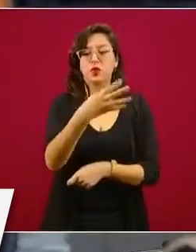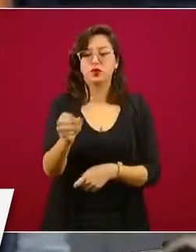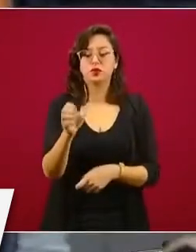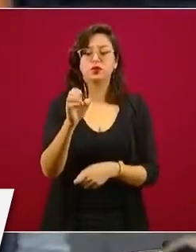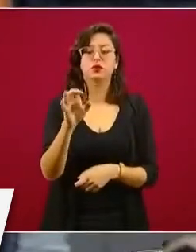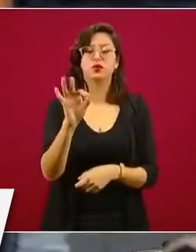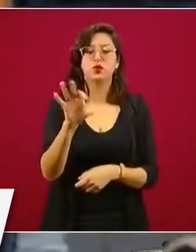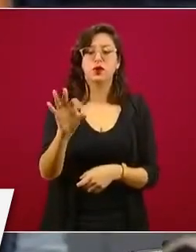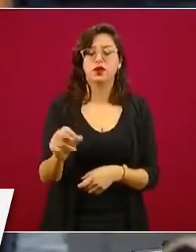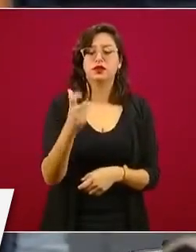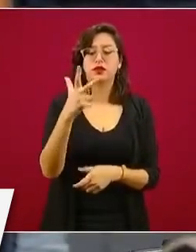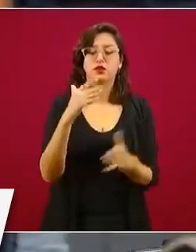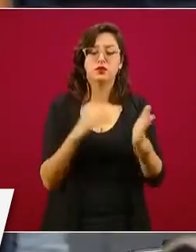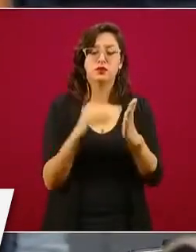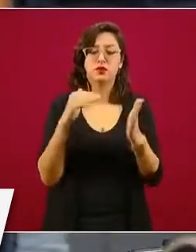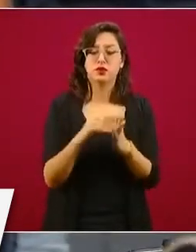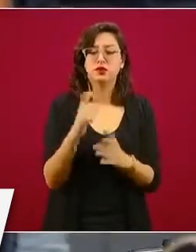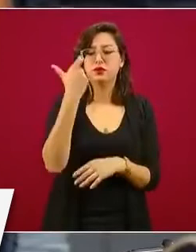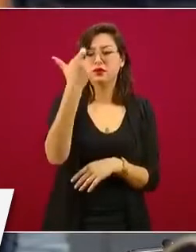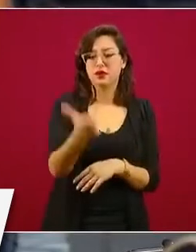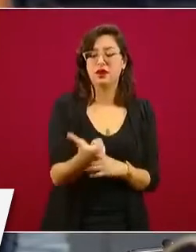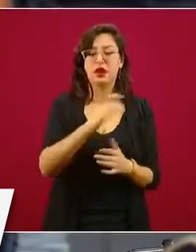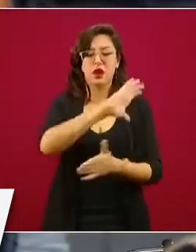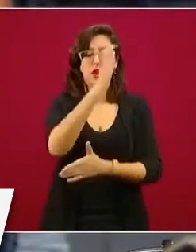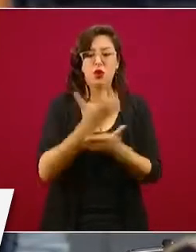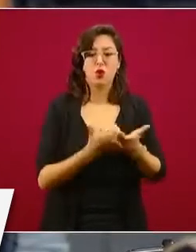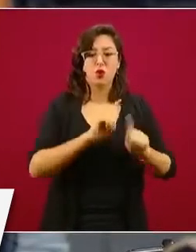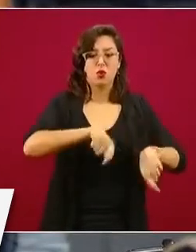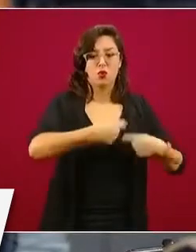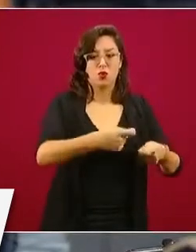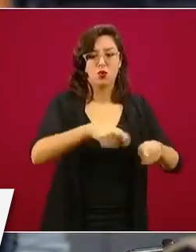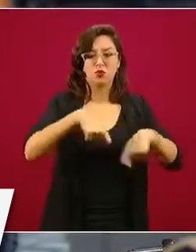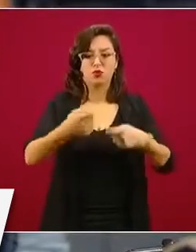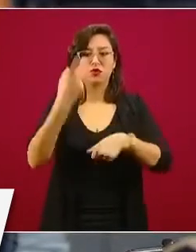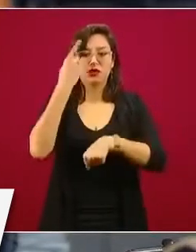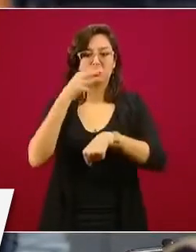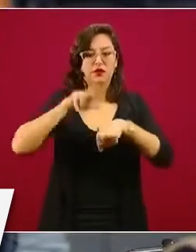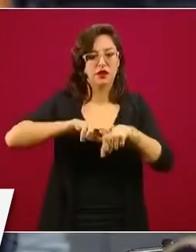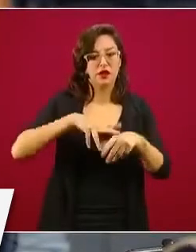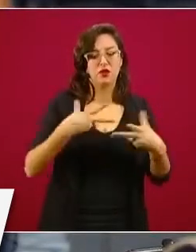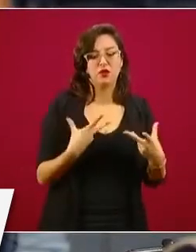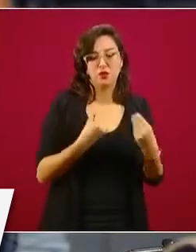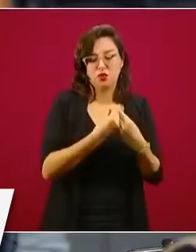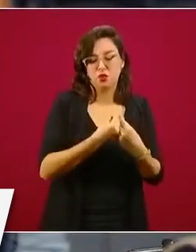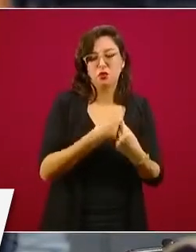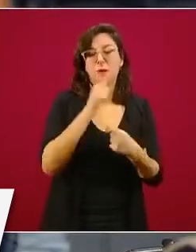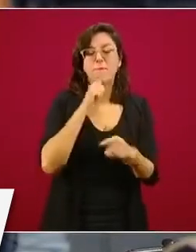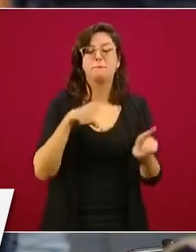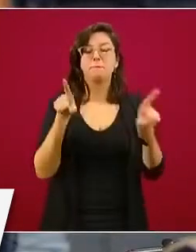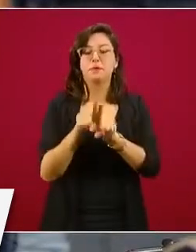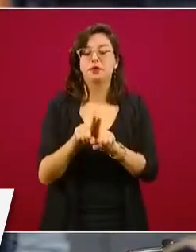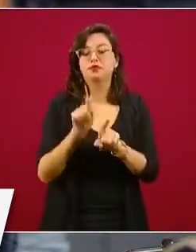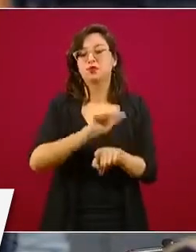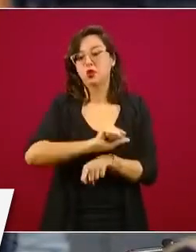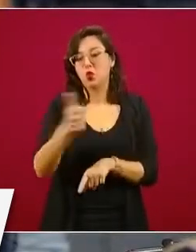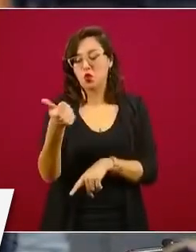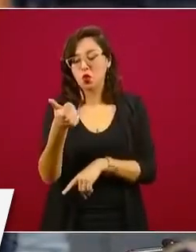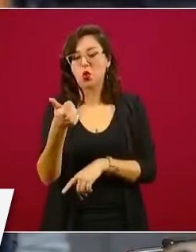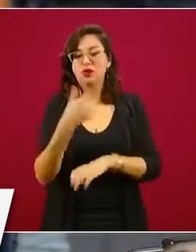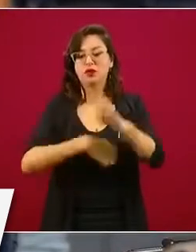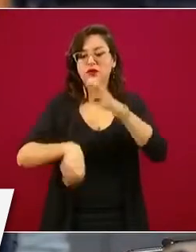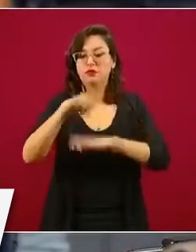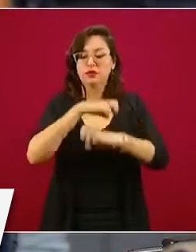millones de pesos en contratos a empresarios cercanos a su director y a compañías sancionadas por el Banco